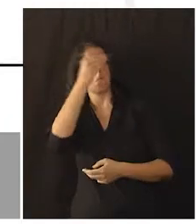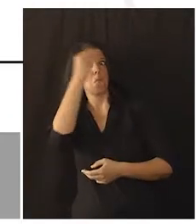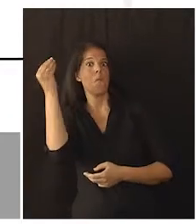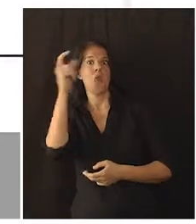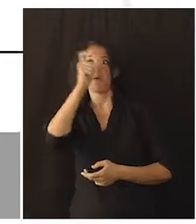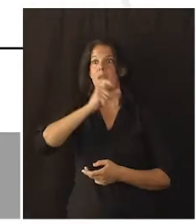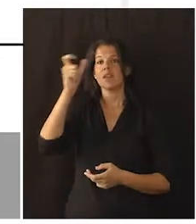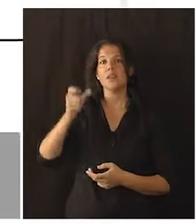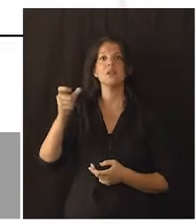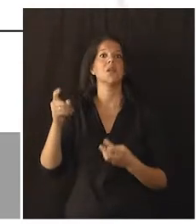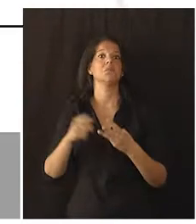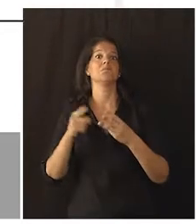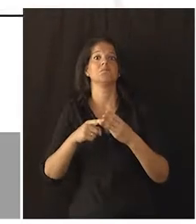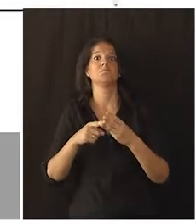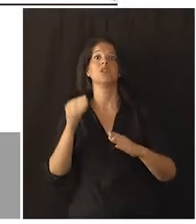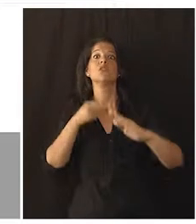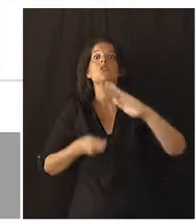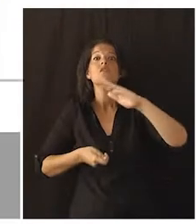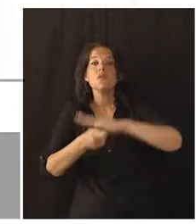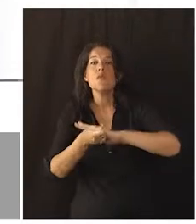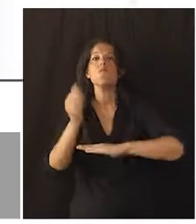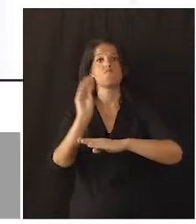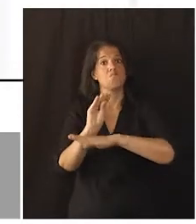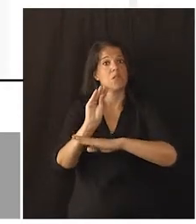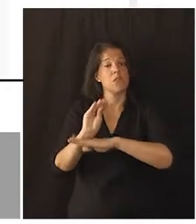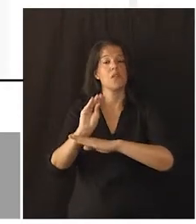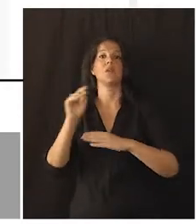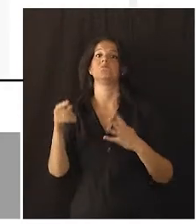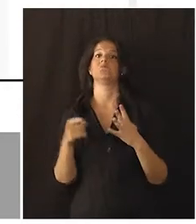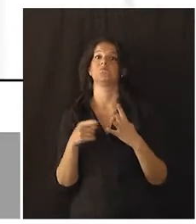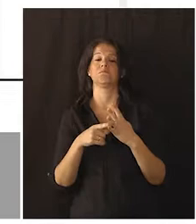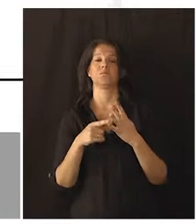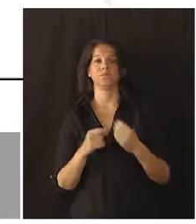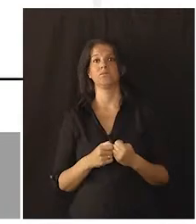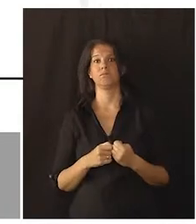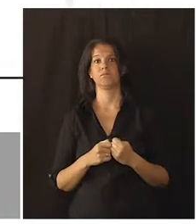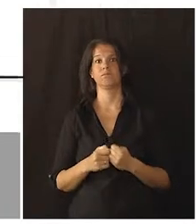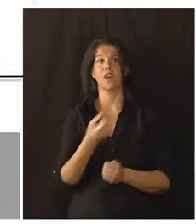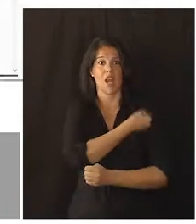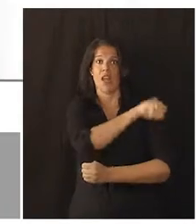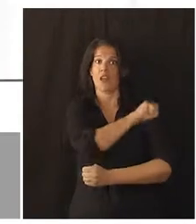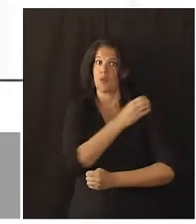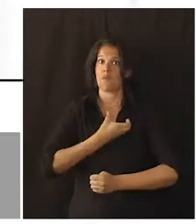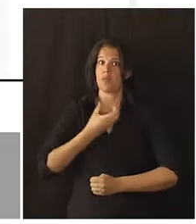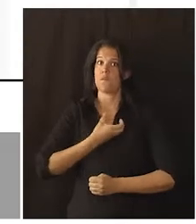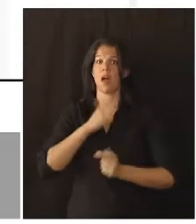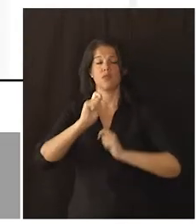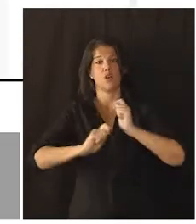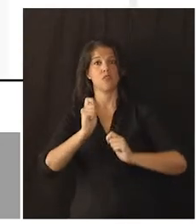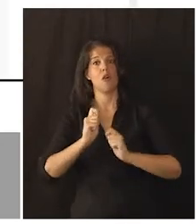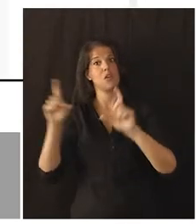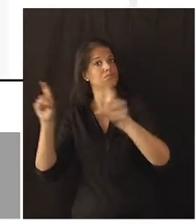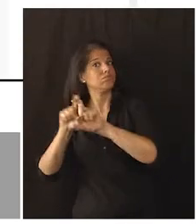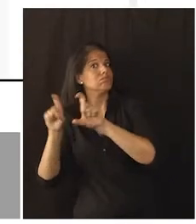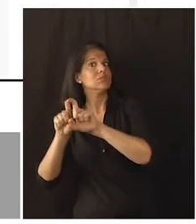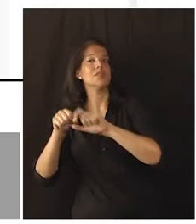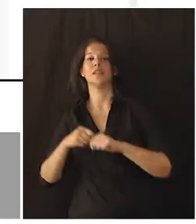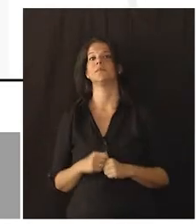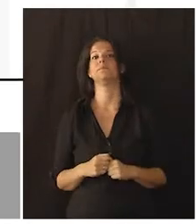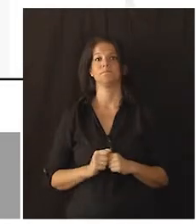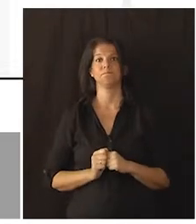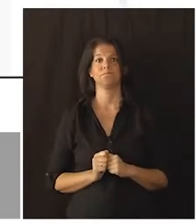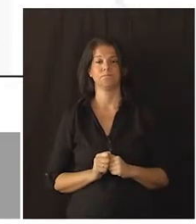habitantes, solicitud de subvenciones, registro municipal de asociaciones y entidades.